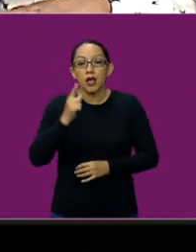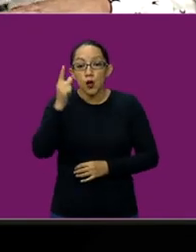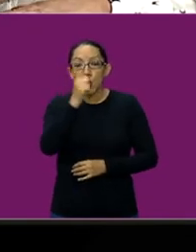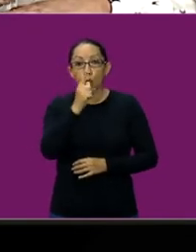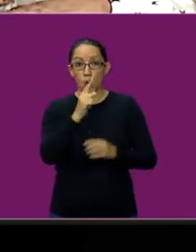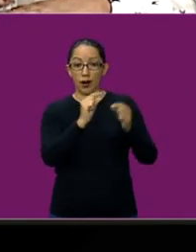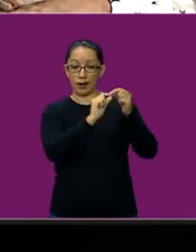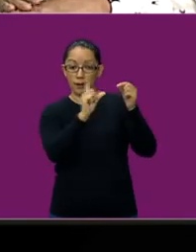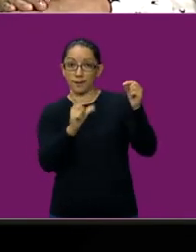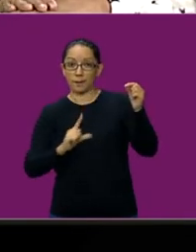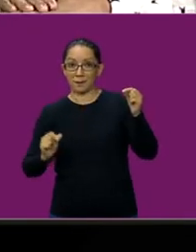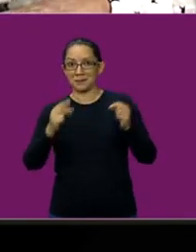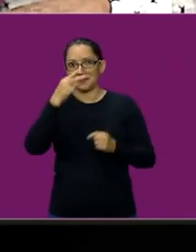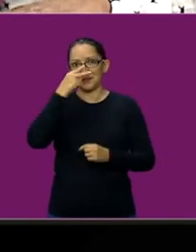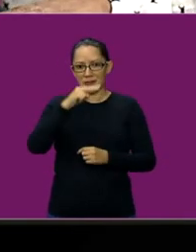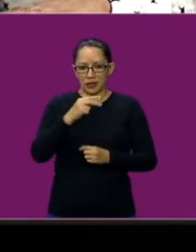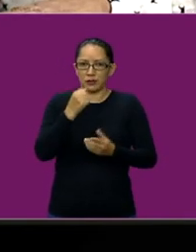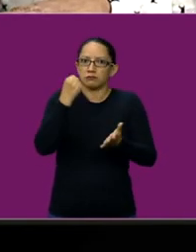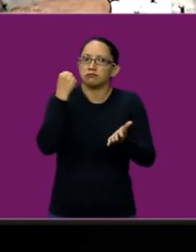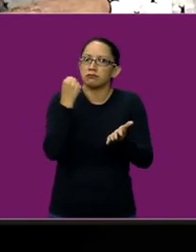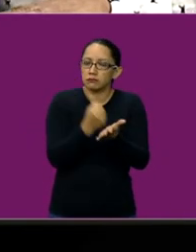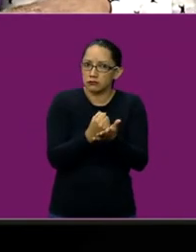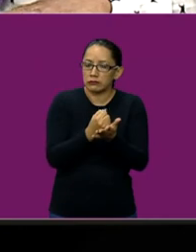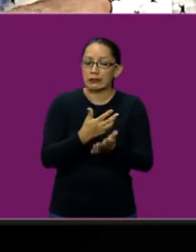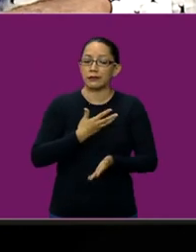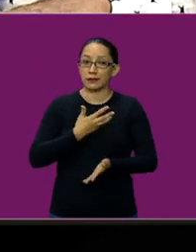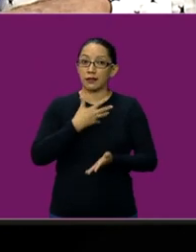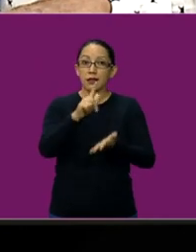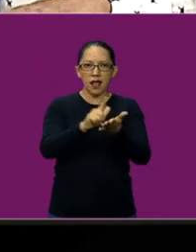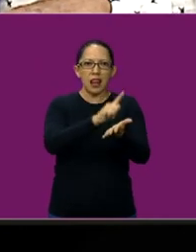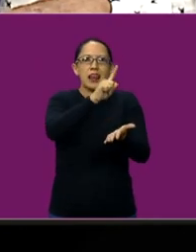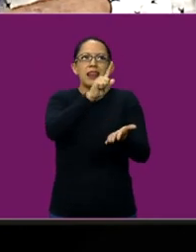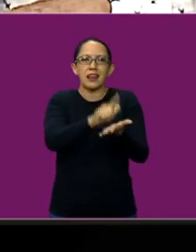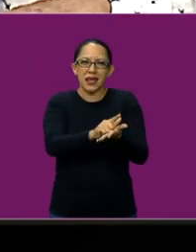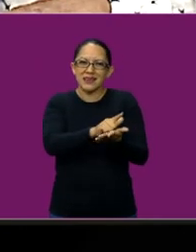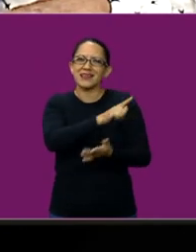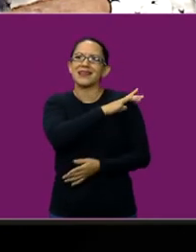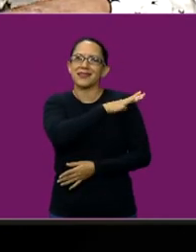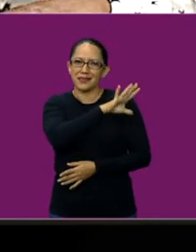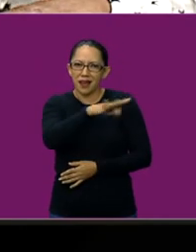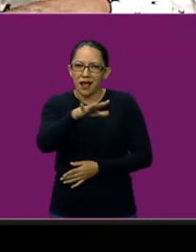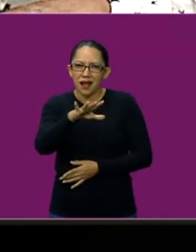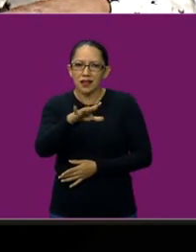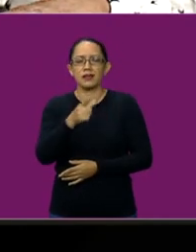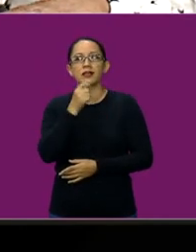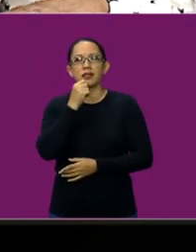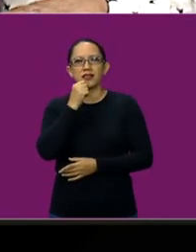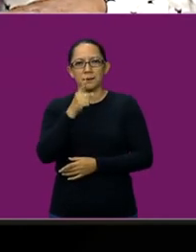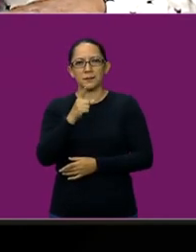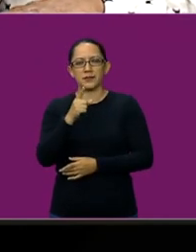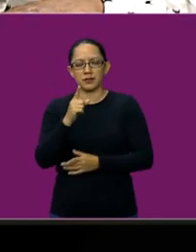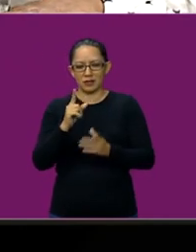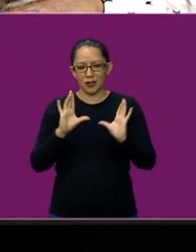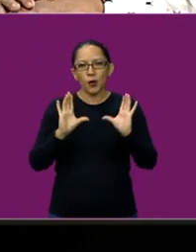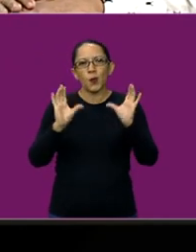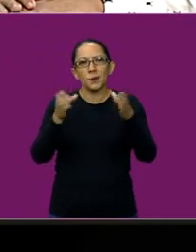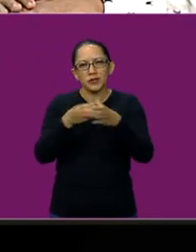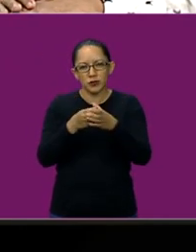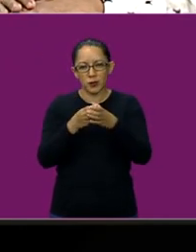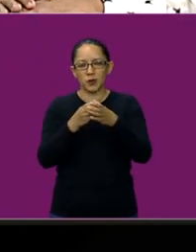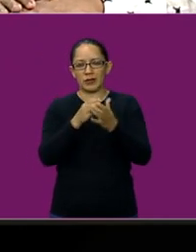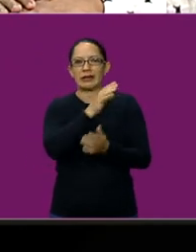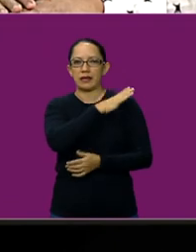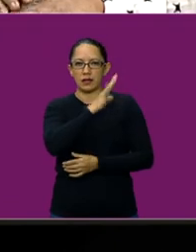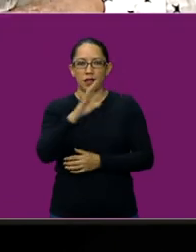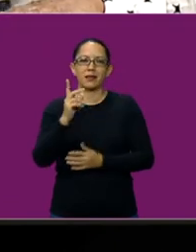por decreto. Entonces, en la ley general, está en la Convención Nacional Universal de los Derechos